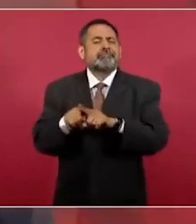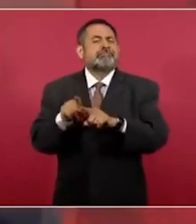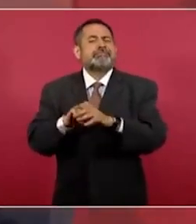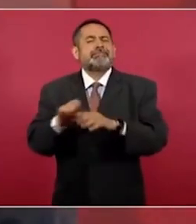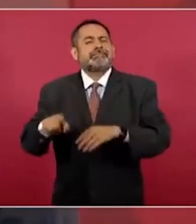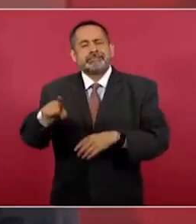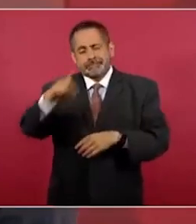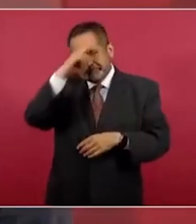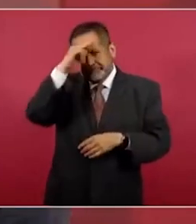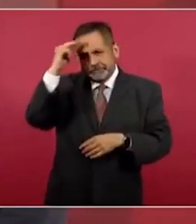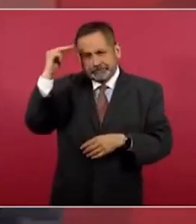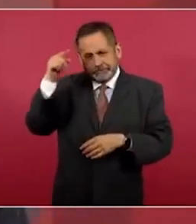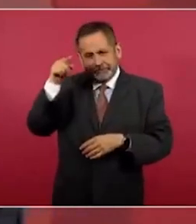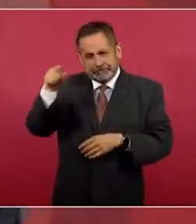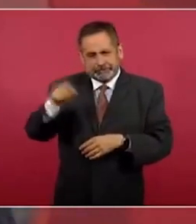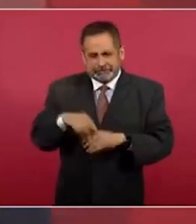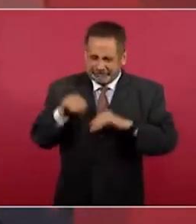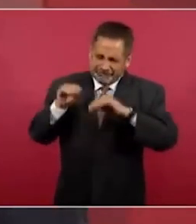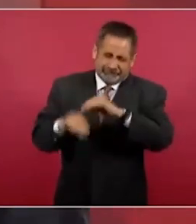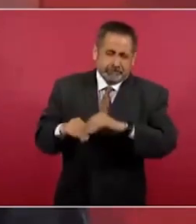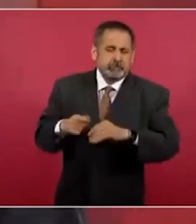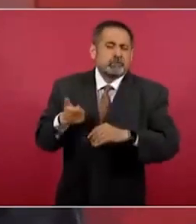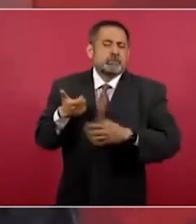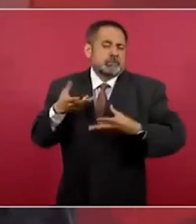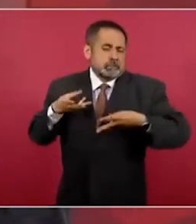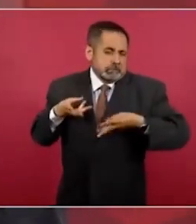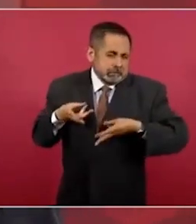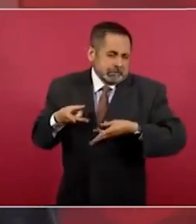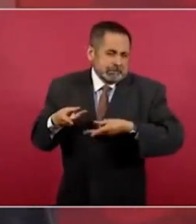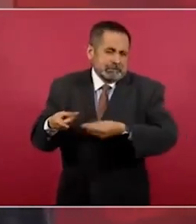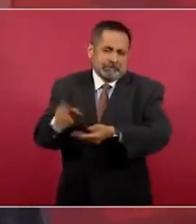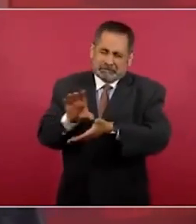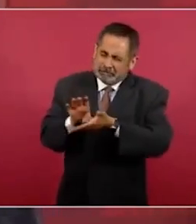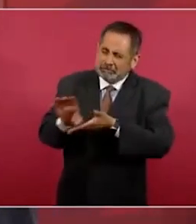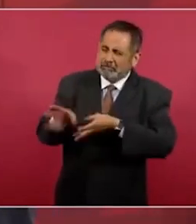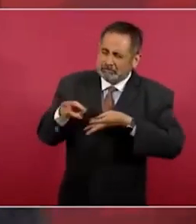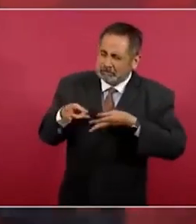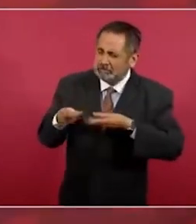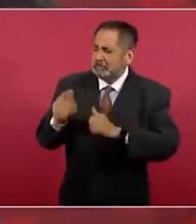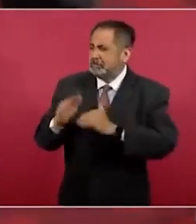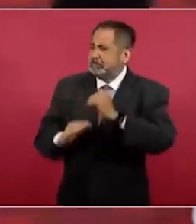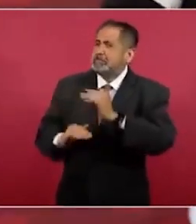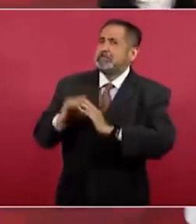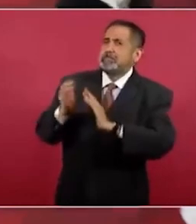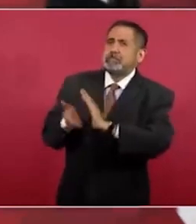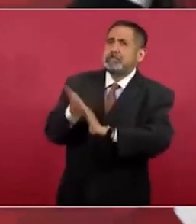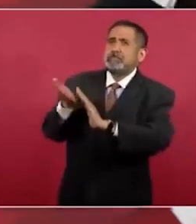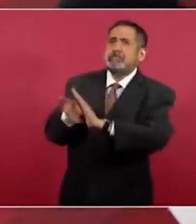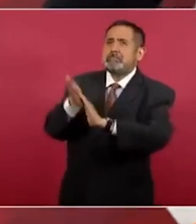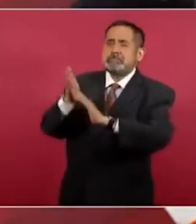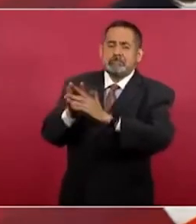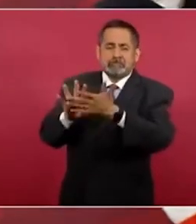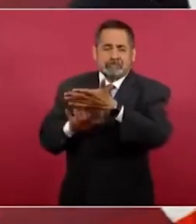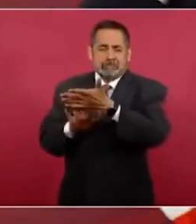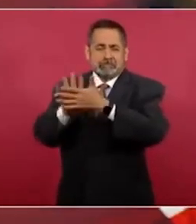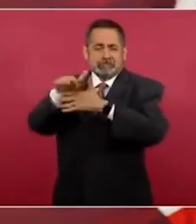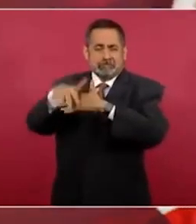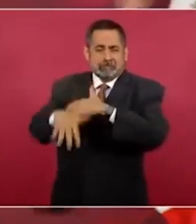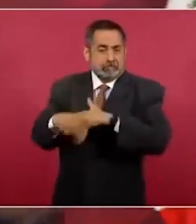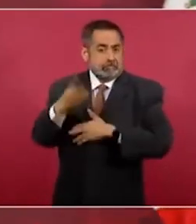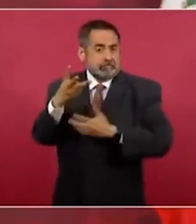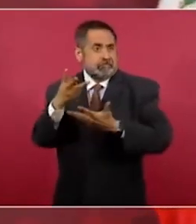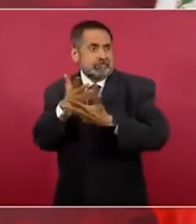Imagínense cuánto se gastó en construir esas tres grandes